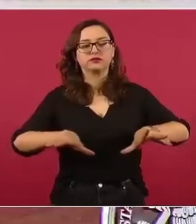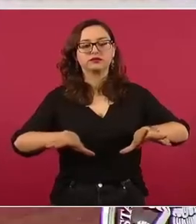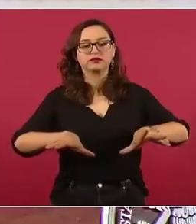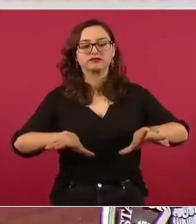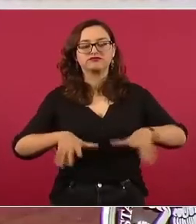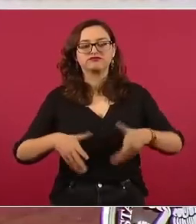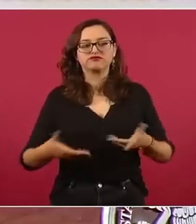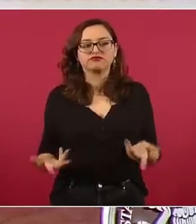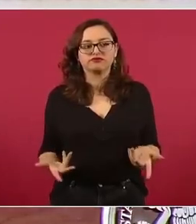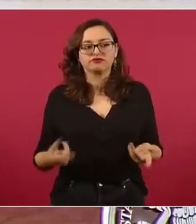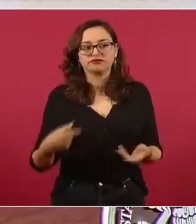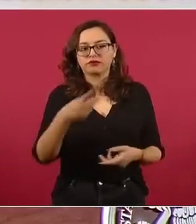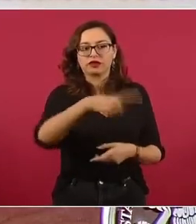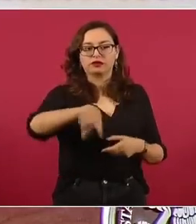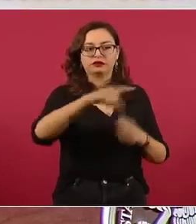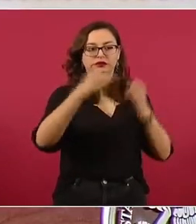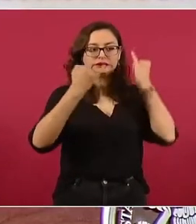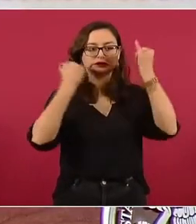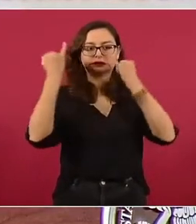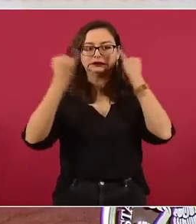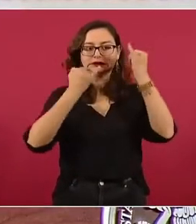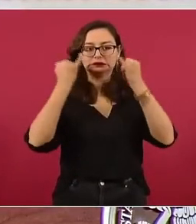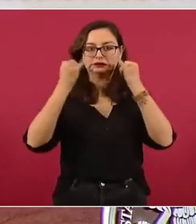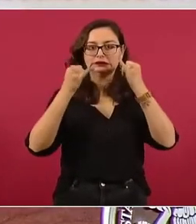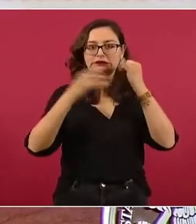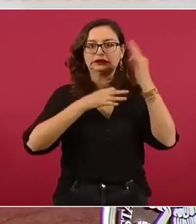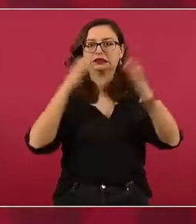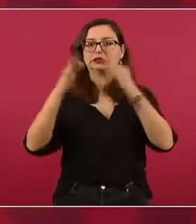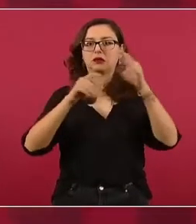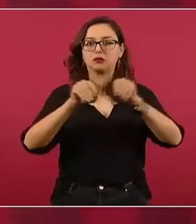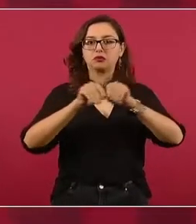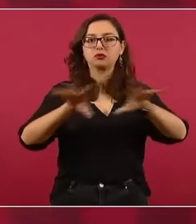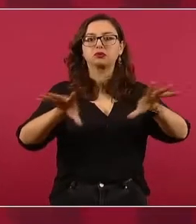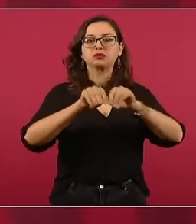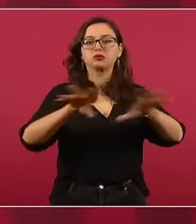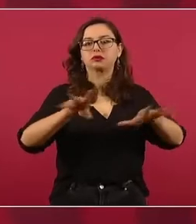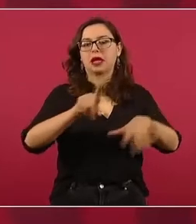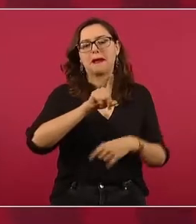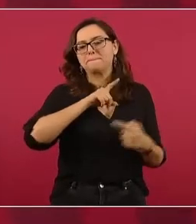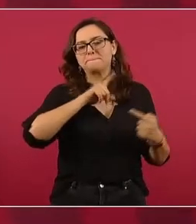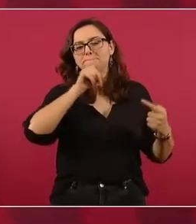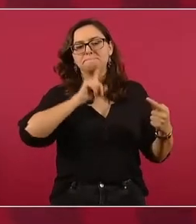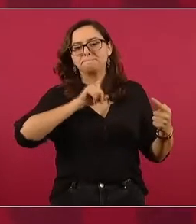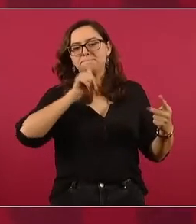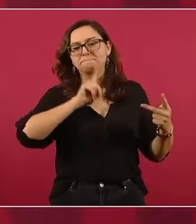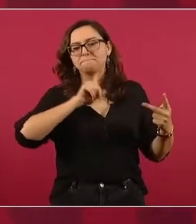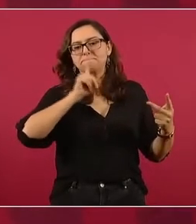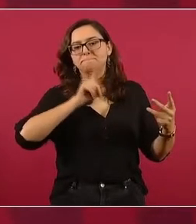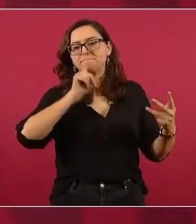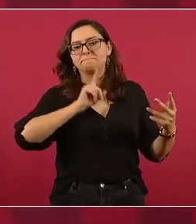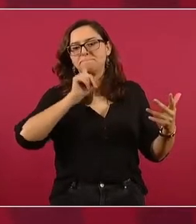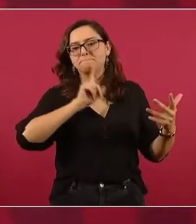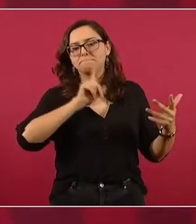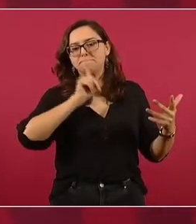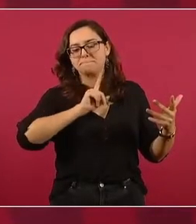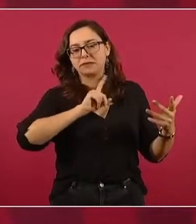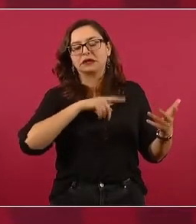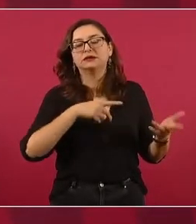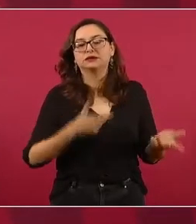más